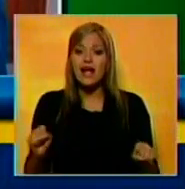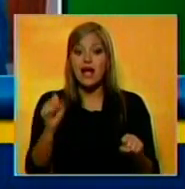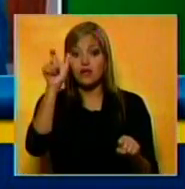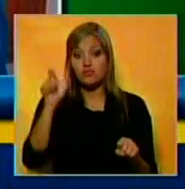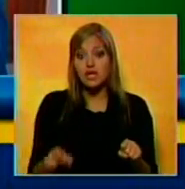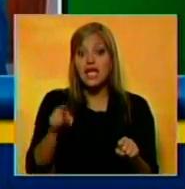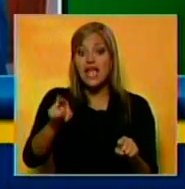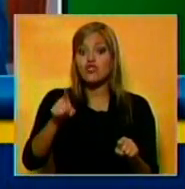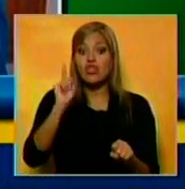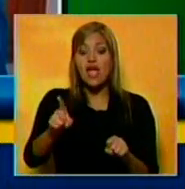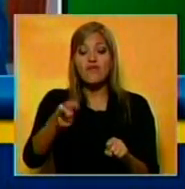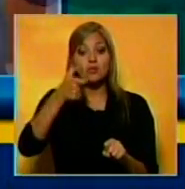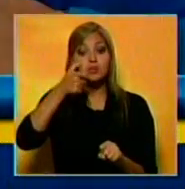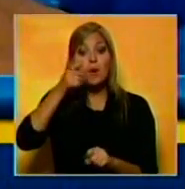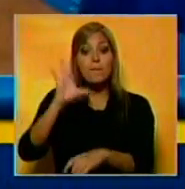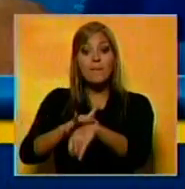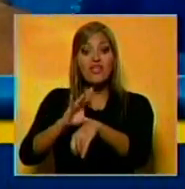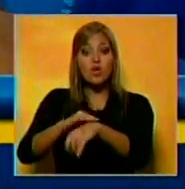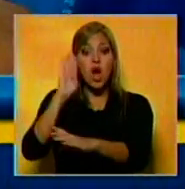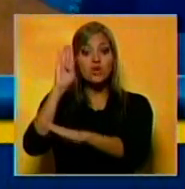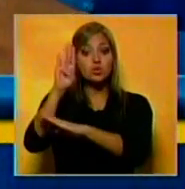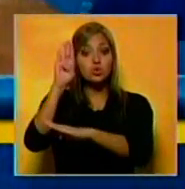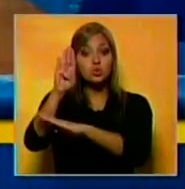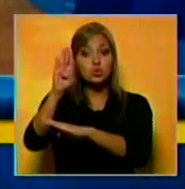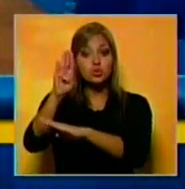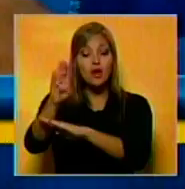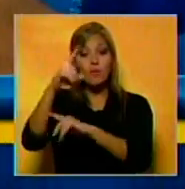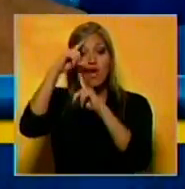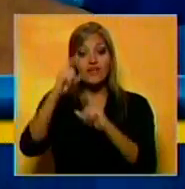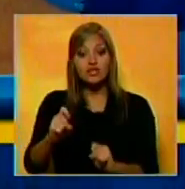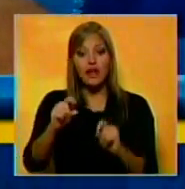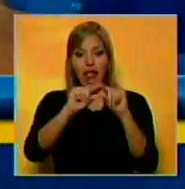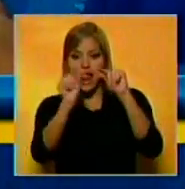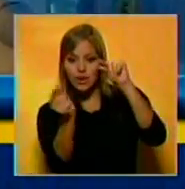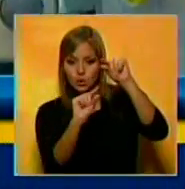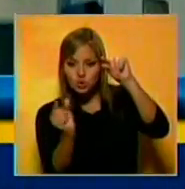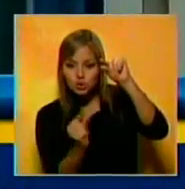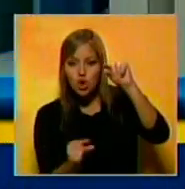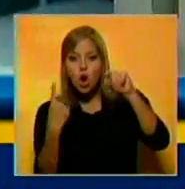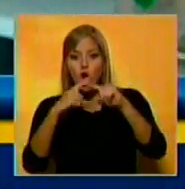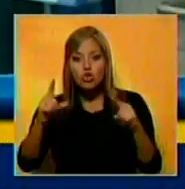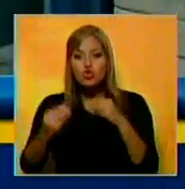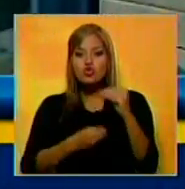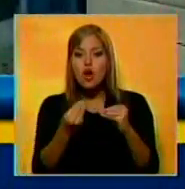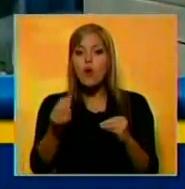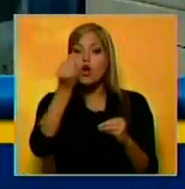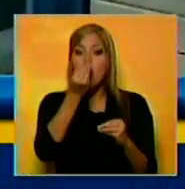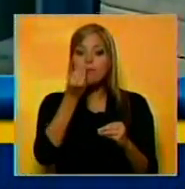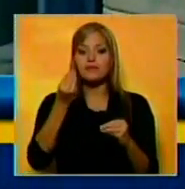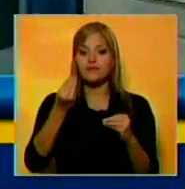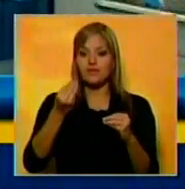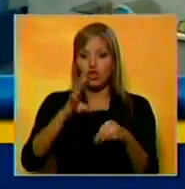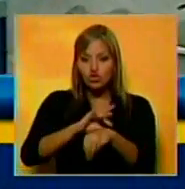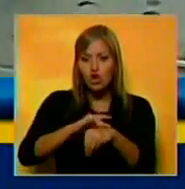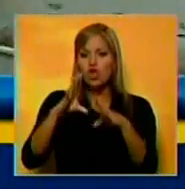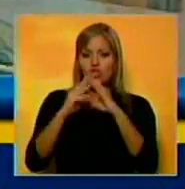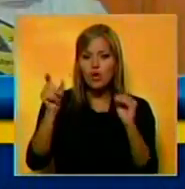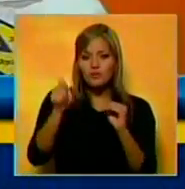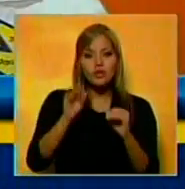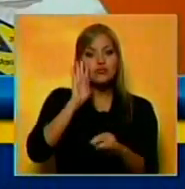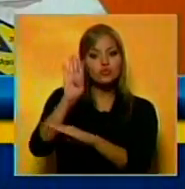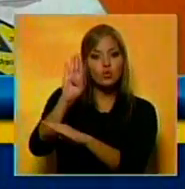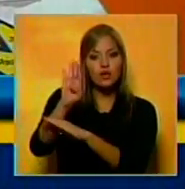Hacerlo bajo la estricta supervisión de un médico, gastroenterólogo, internistas, endocrinos y nutricionistas es lo primero.